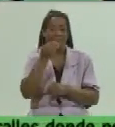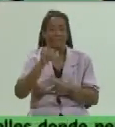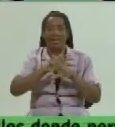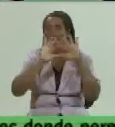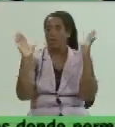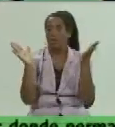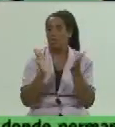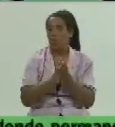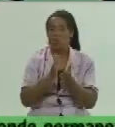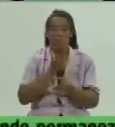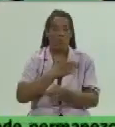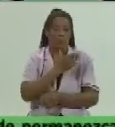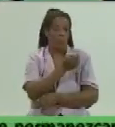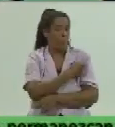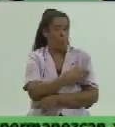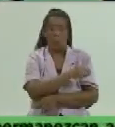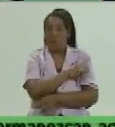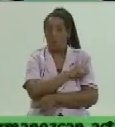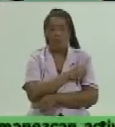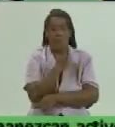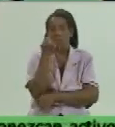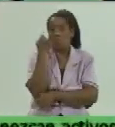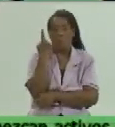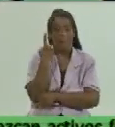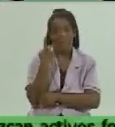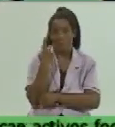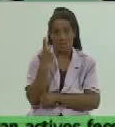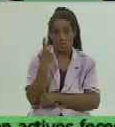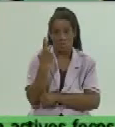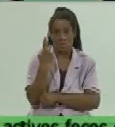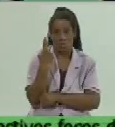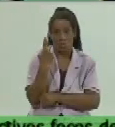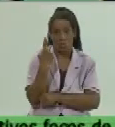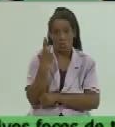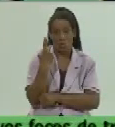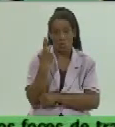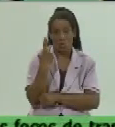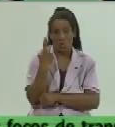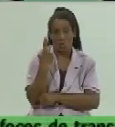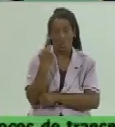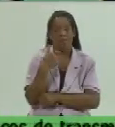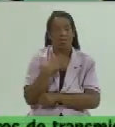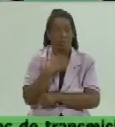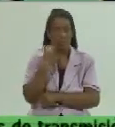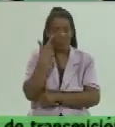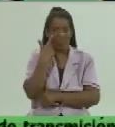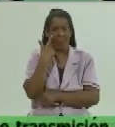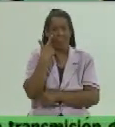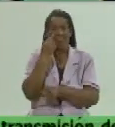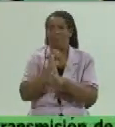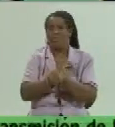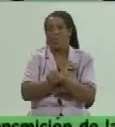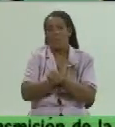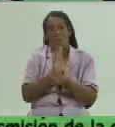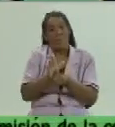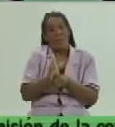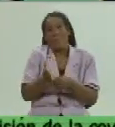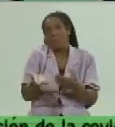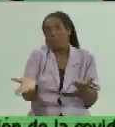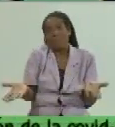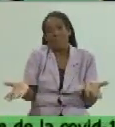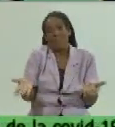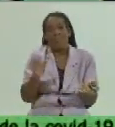pueblo. Ese es lo primero. Y yo diría que hoy el haber hecho, haber materializado esta obra, lo primero nos lleva al